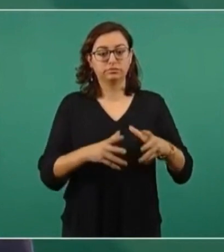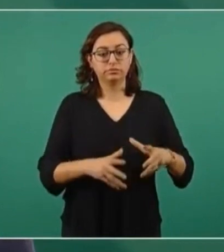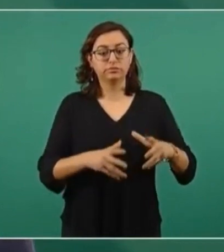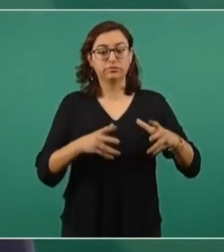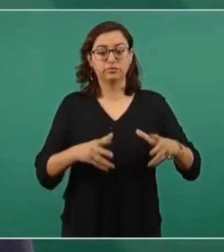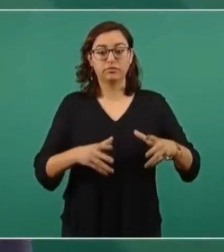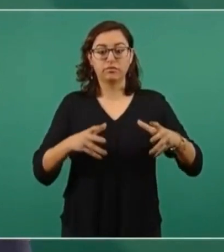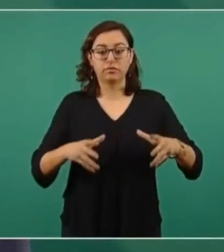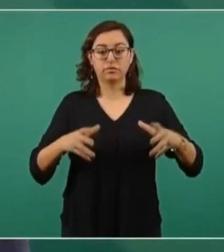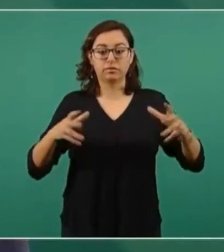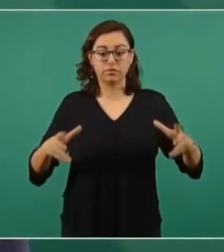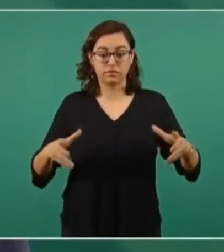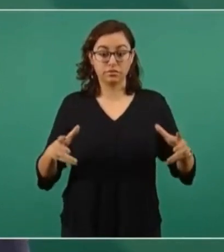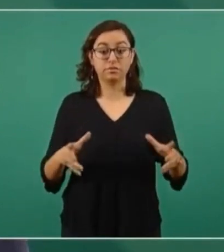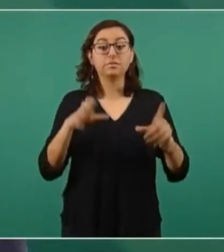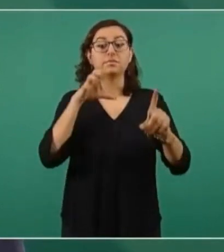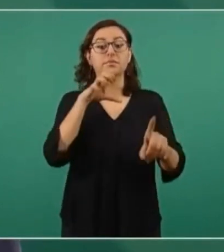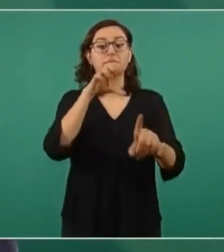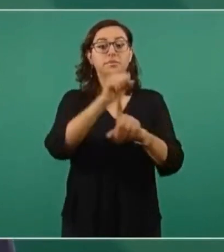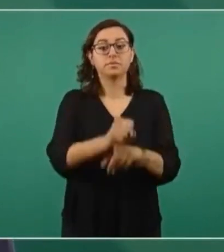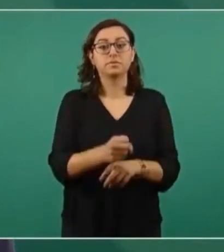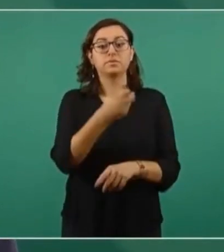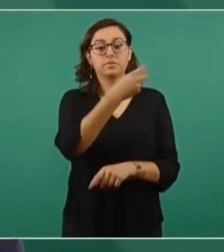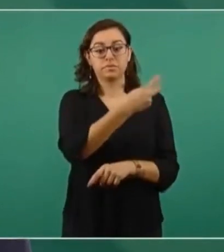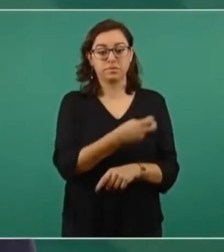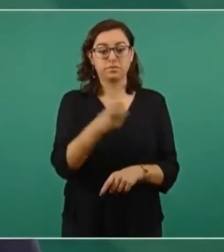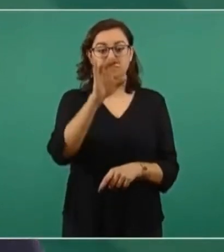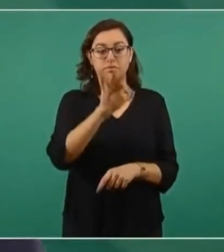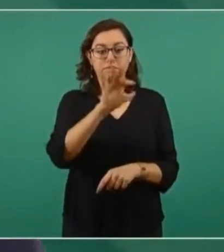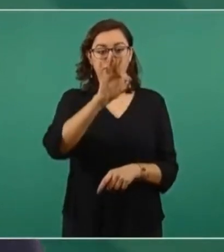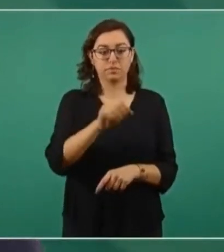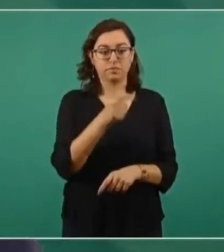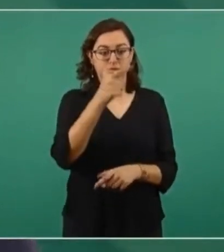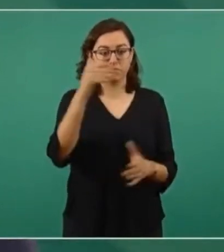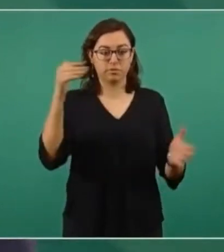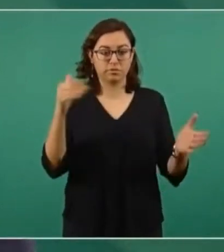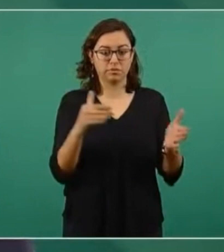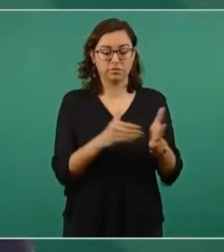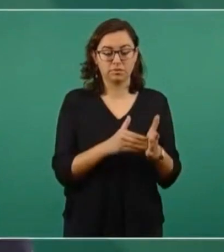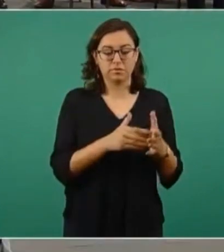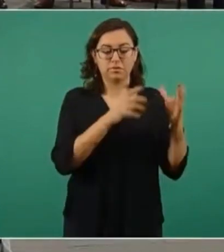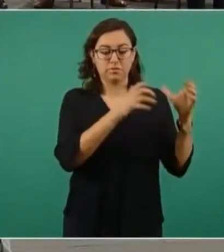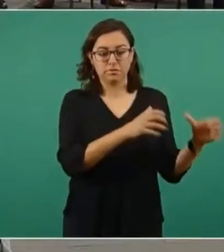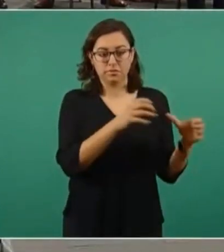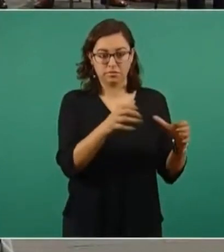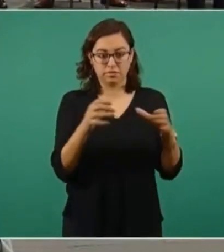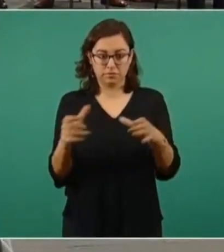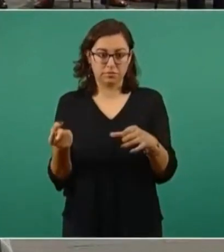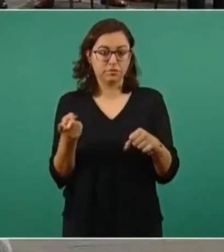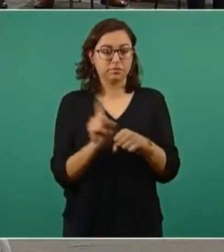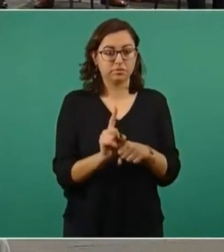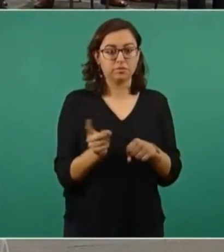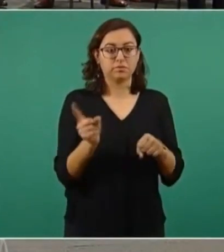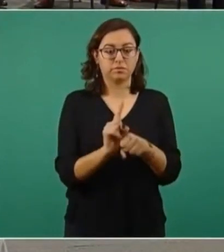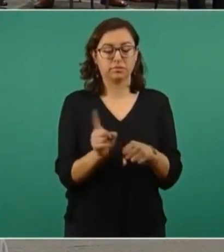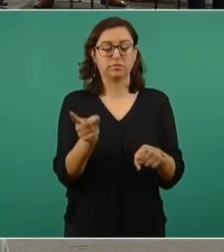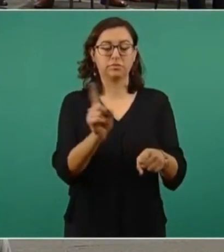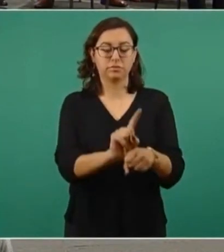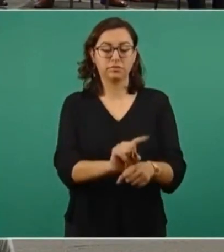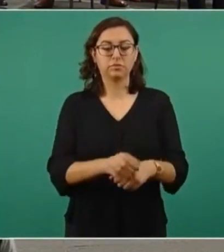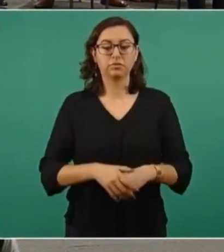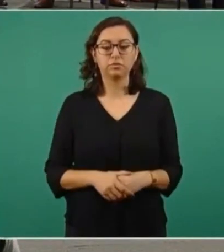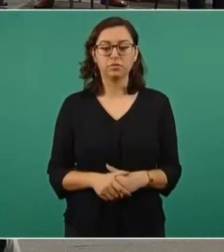hasta alcanzar 247 mil barriles diarios en 2003.